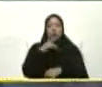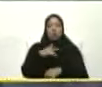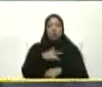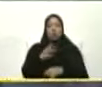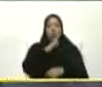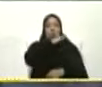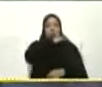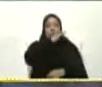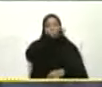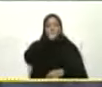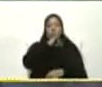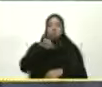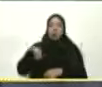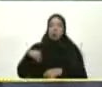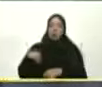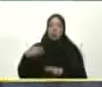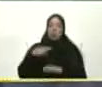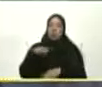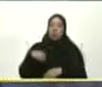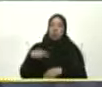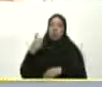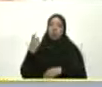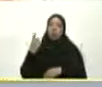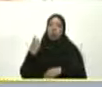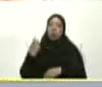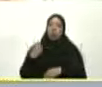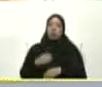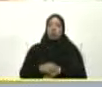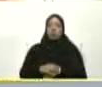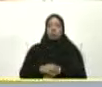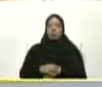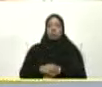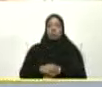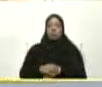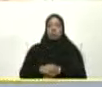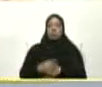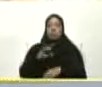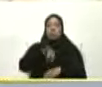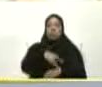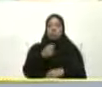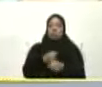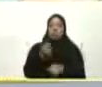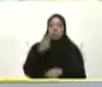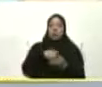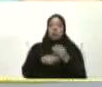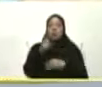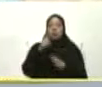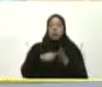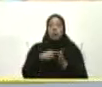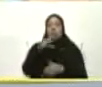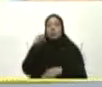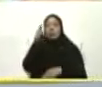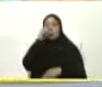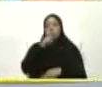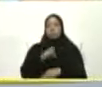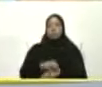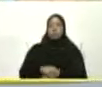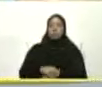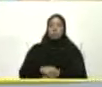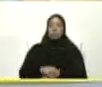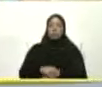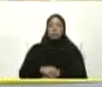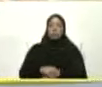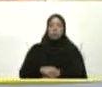cambios Pero no es suficiente Esta universidad Durante más de 130 años Ha